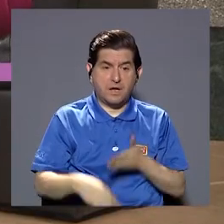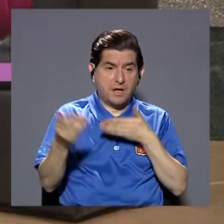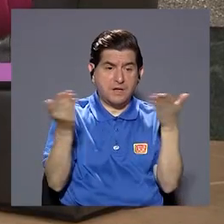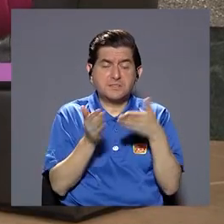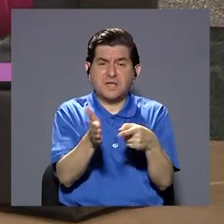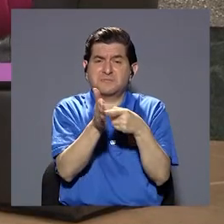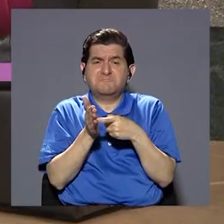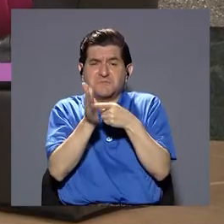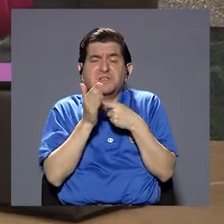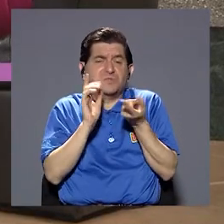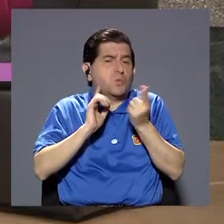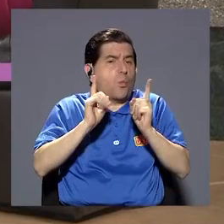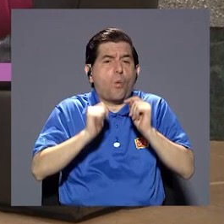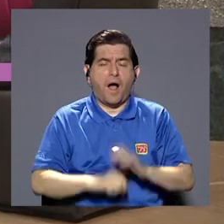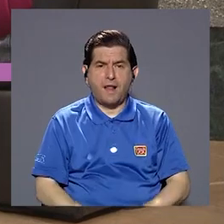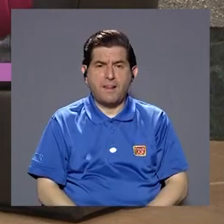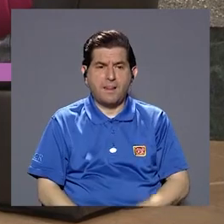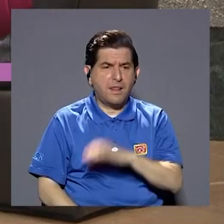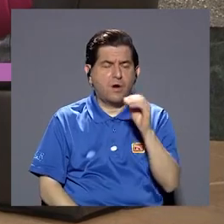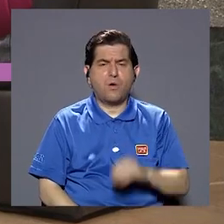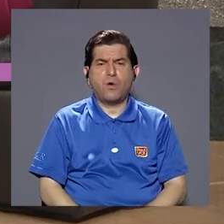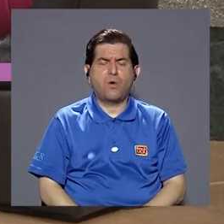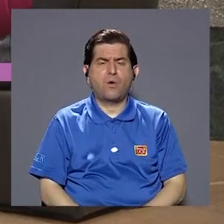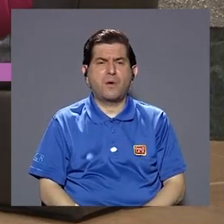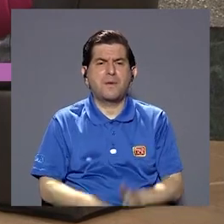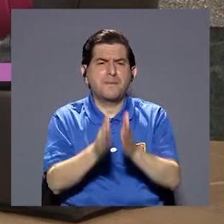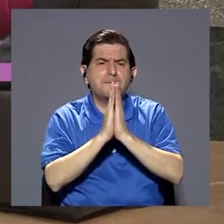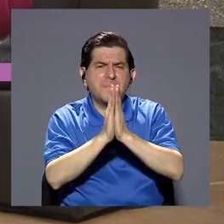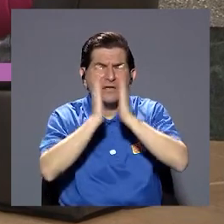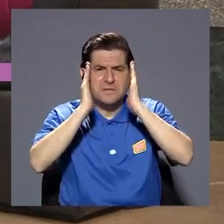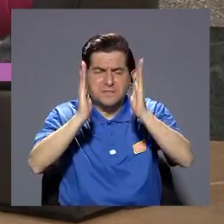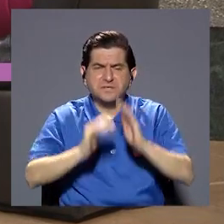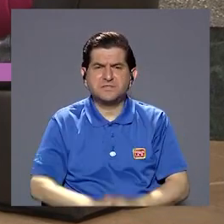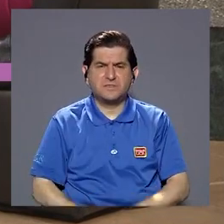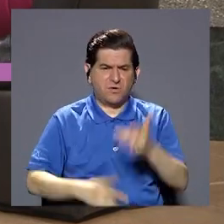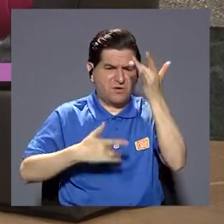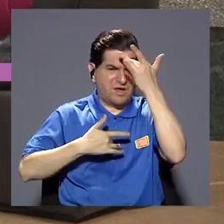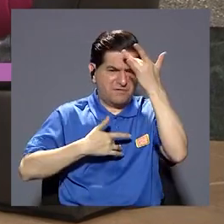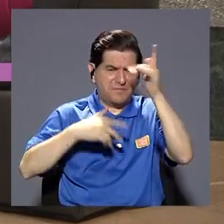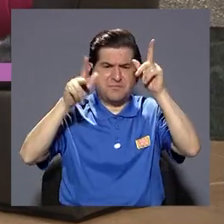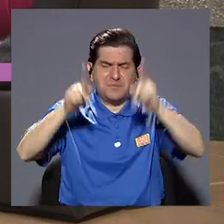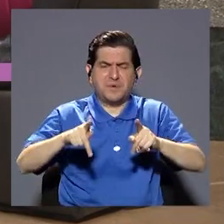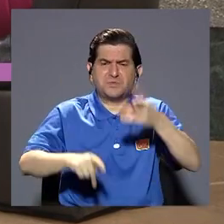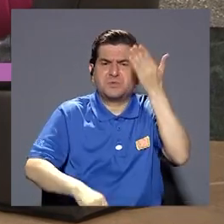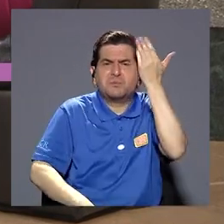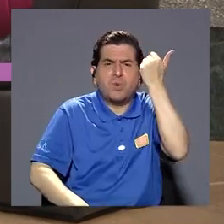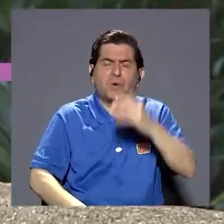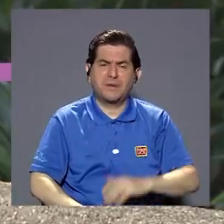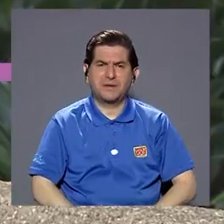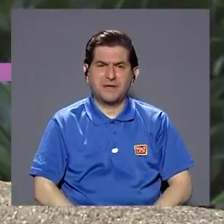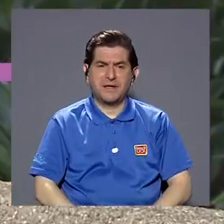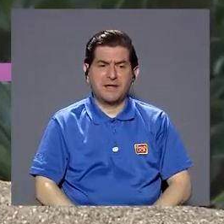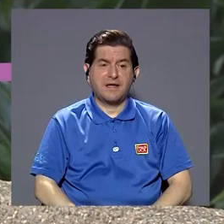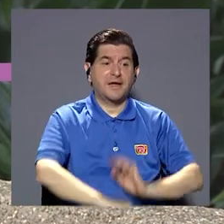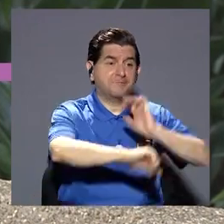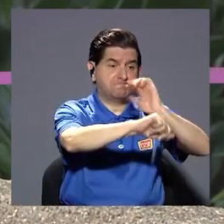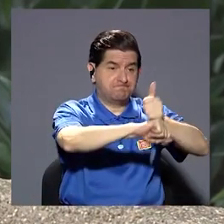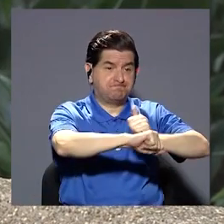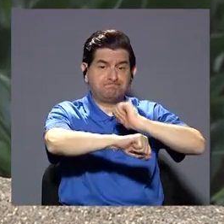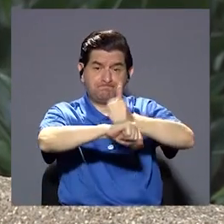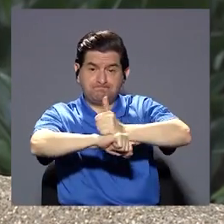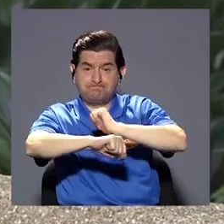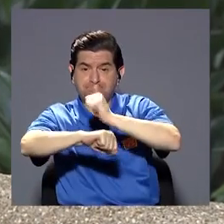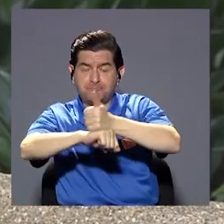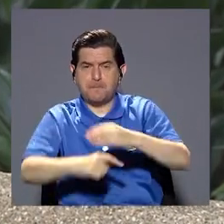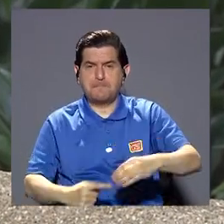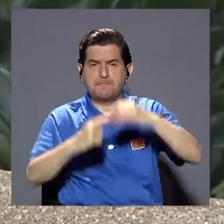qué servicios demandan más verdad y dónde hay más referencias por qué se enferman más las personas y a raíz de esto se